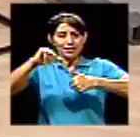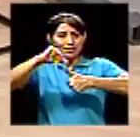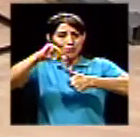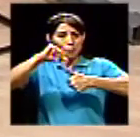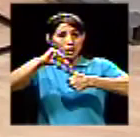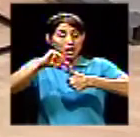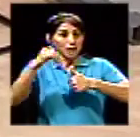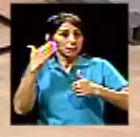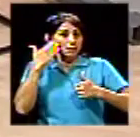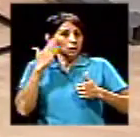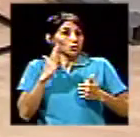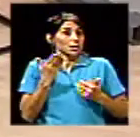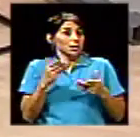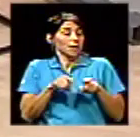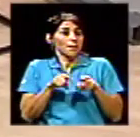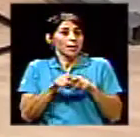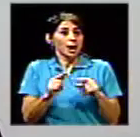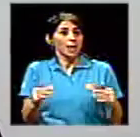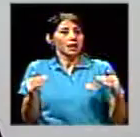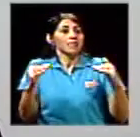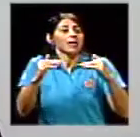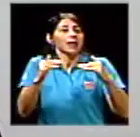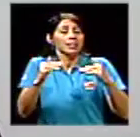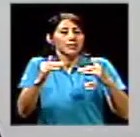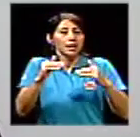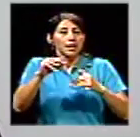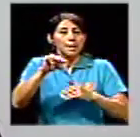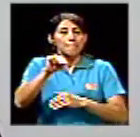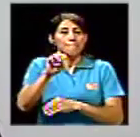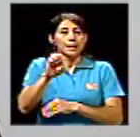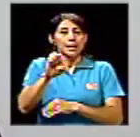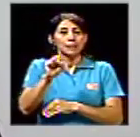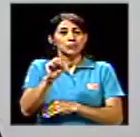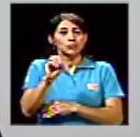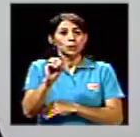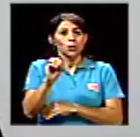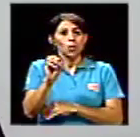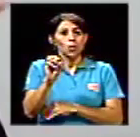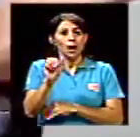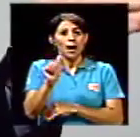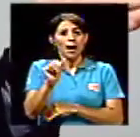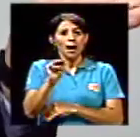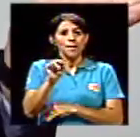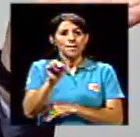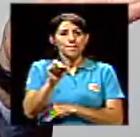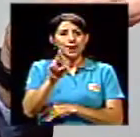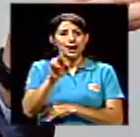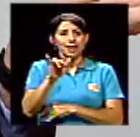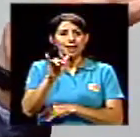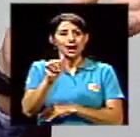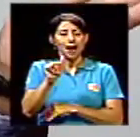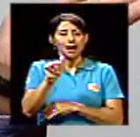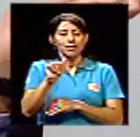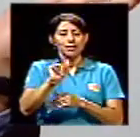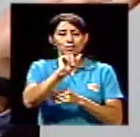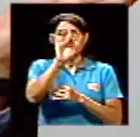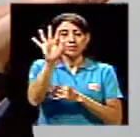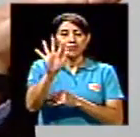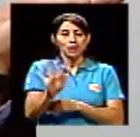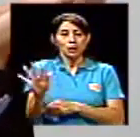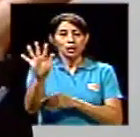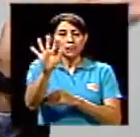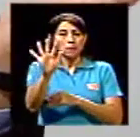quien quita que en toda Mesoamérica, en la región del Caribe pudiera ser, pero independiente de eso es una